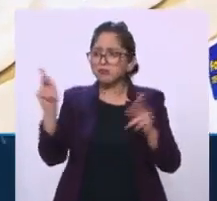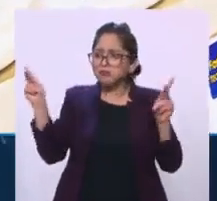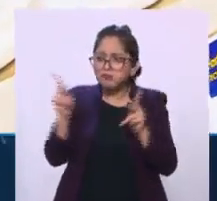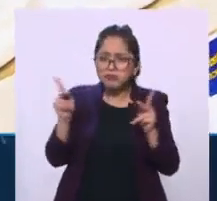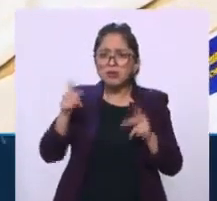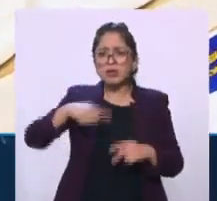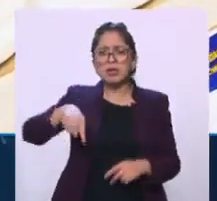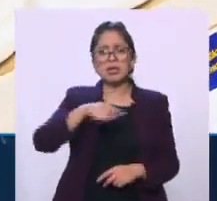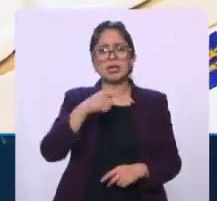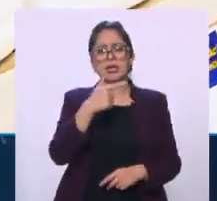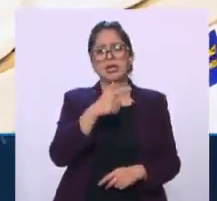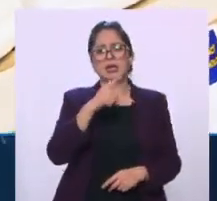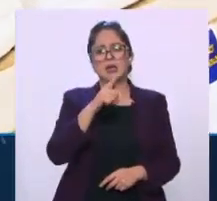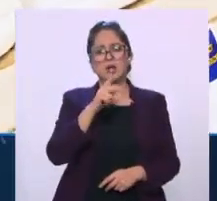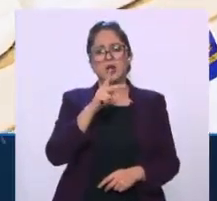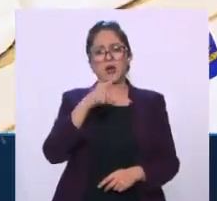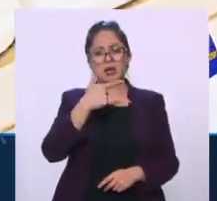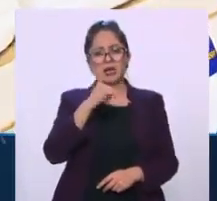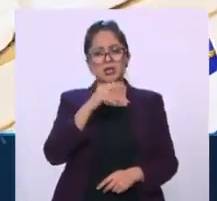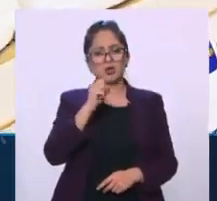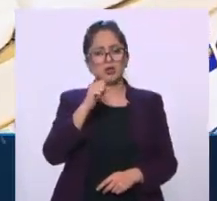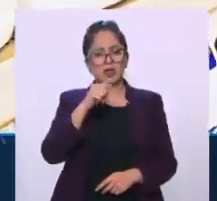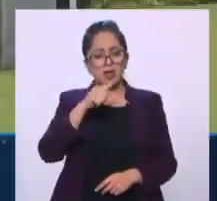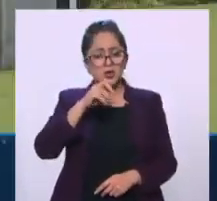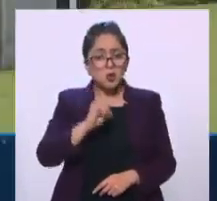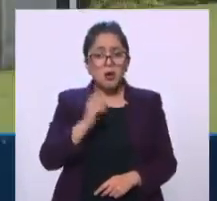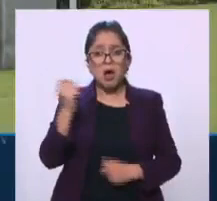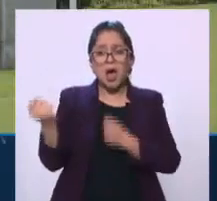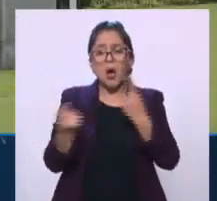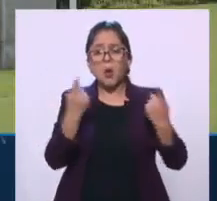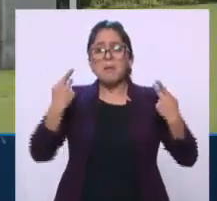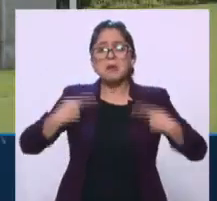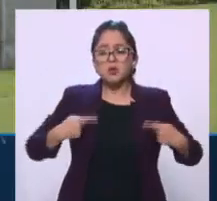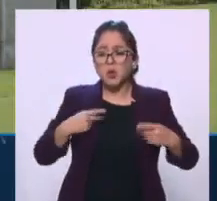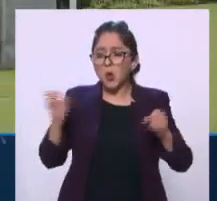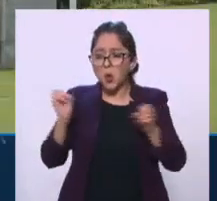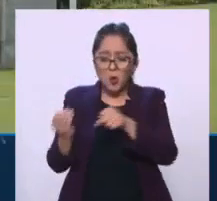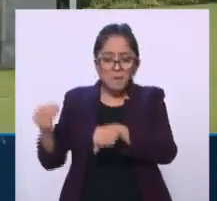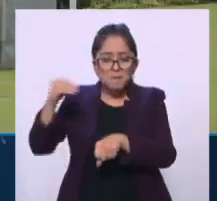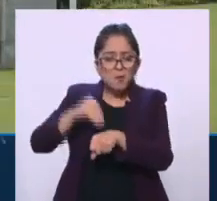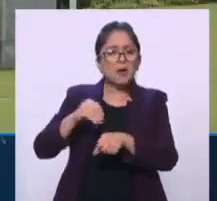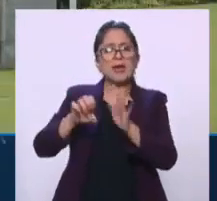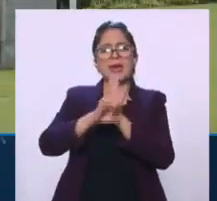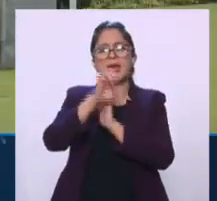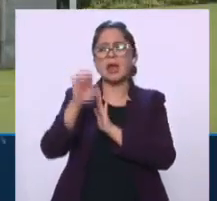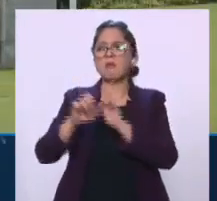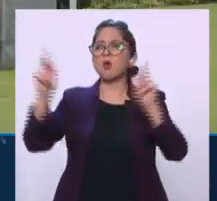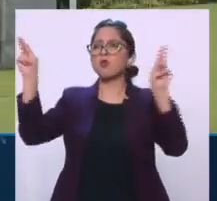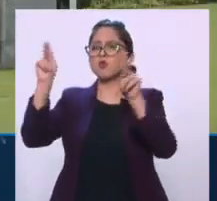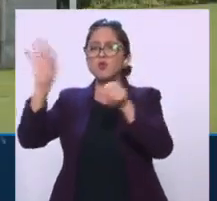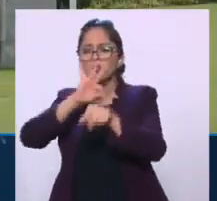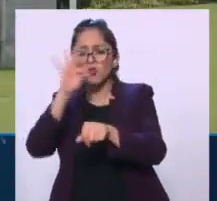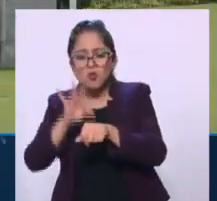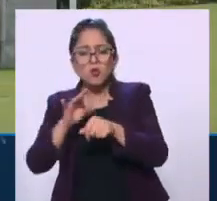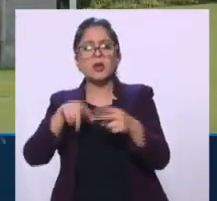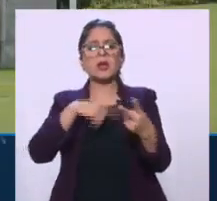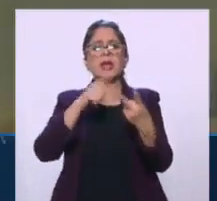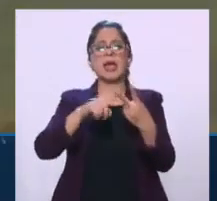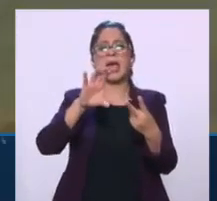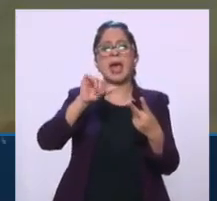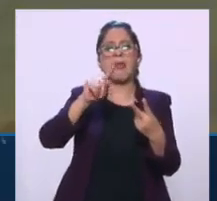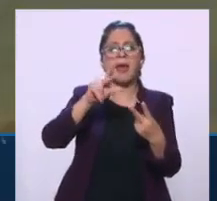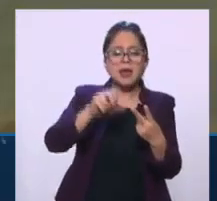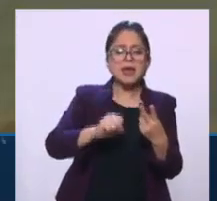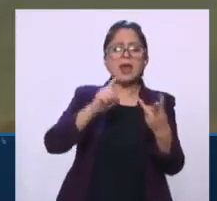uso de glifosato, los polinizadores, que muchos no lo tomamos en cuenta así, como son las abejas, como son las catarinas, como son las